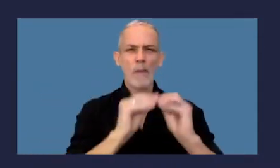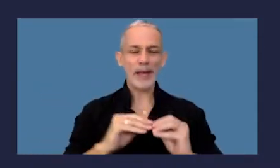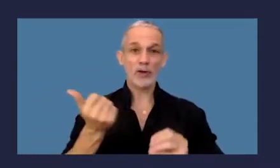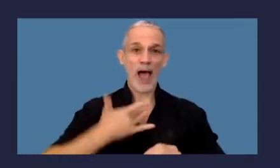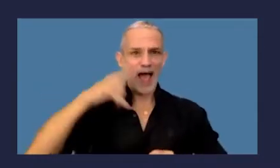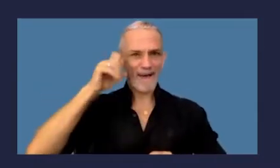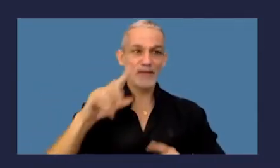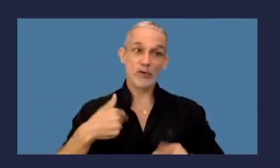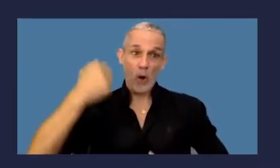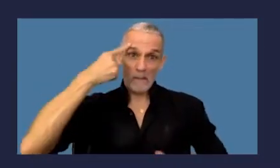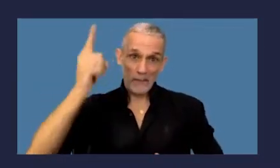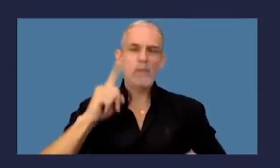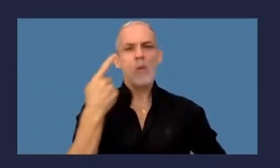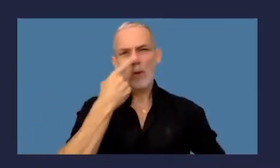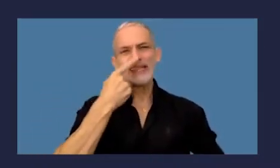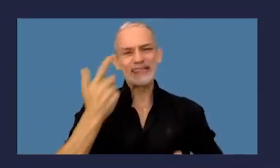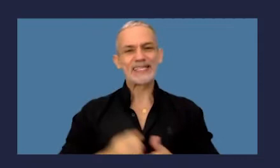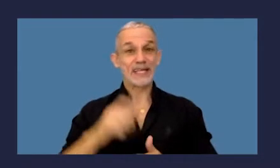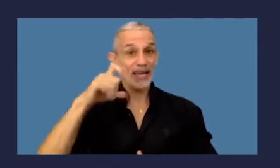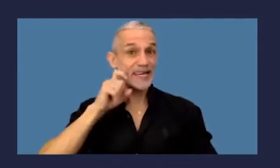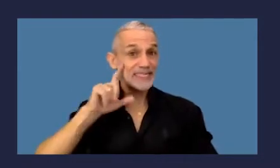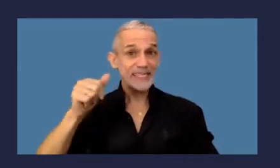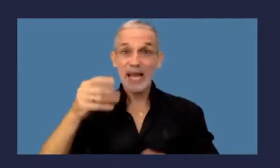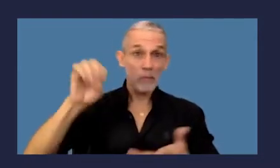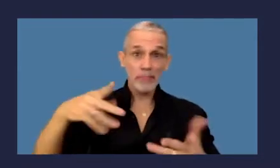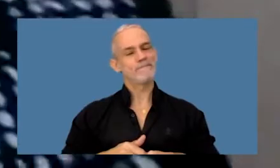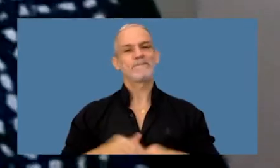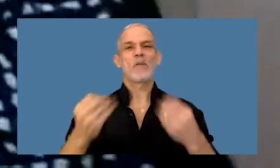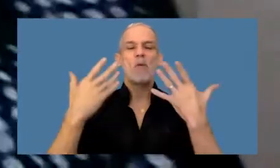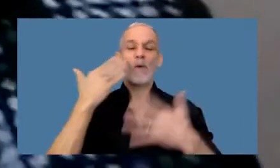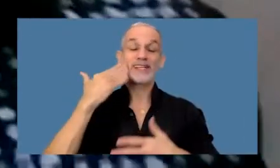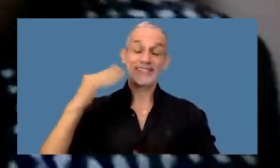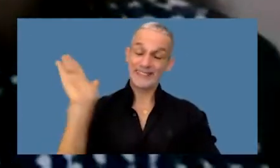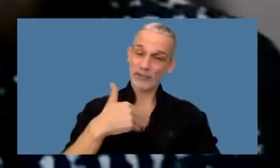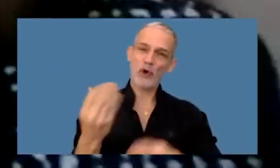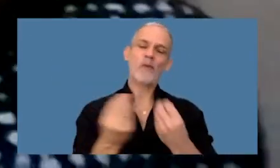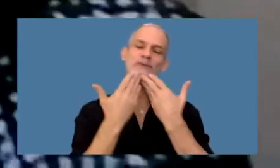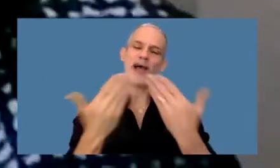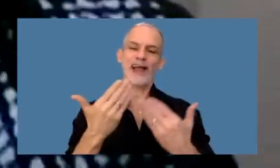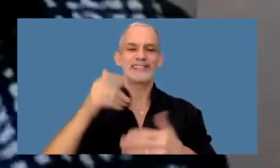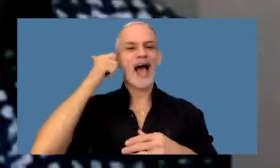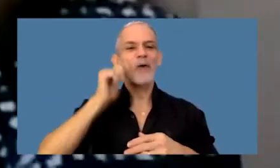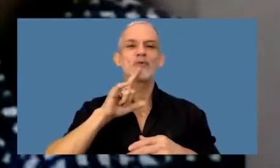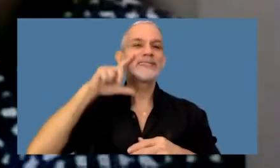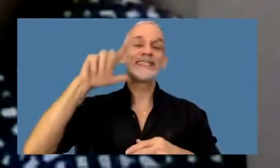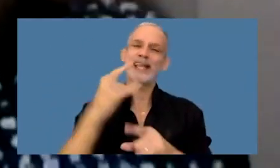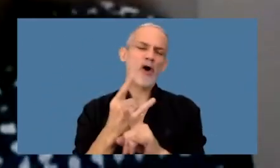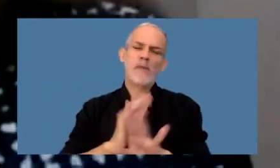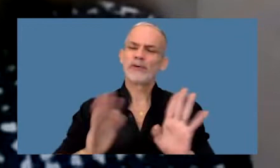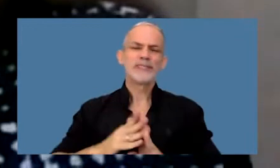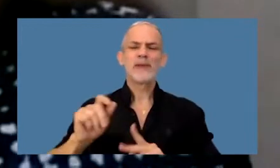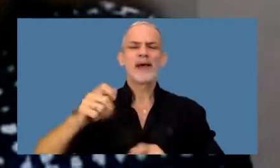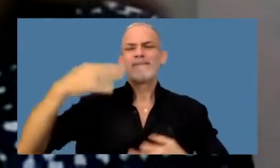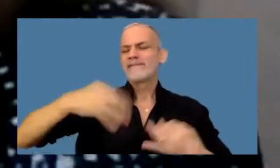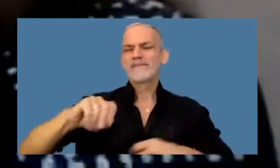yo creo que va a ser de sumamente interés. Cristina, ¿estás por ahí? Buenas tardes a todos, muchas gracias Agustina, como siempre excelente